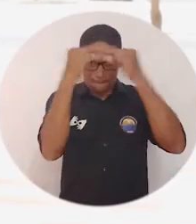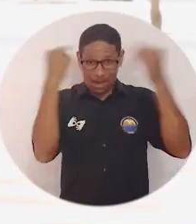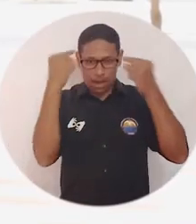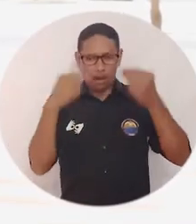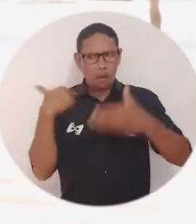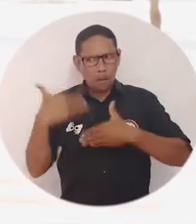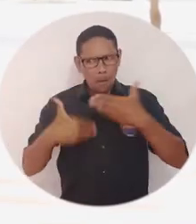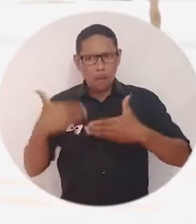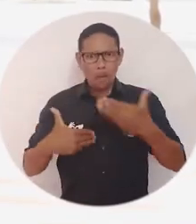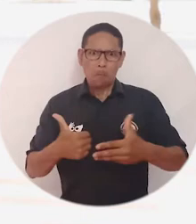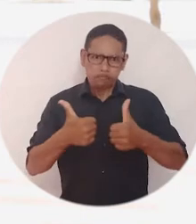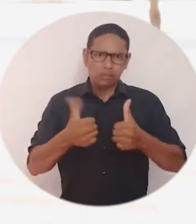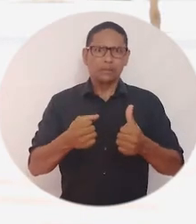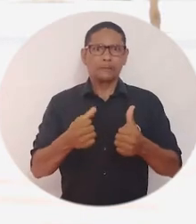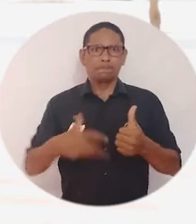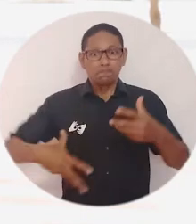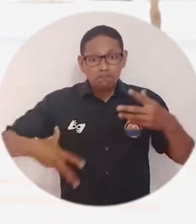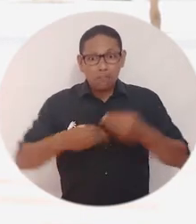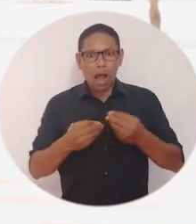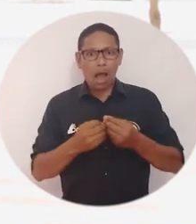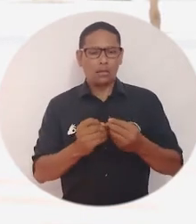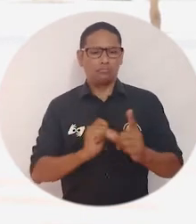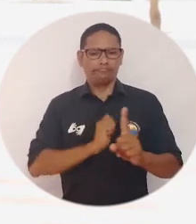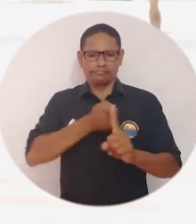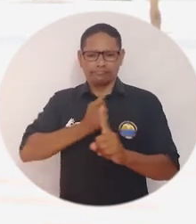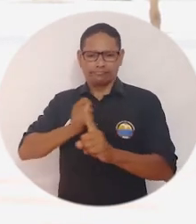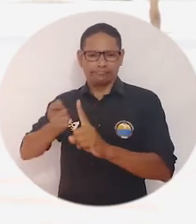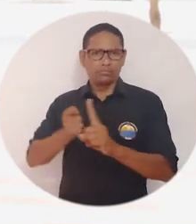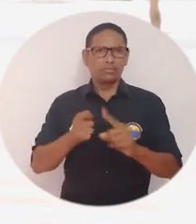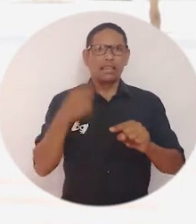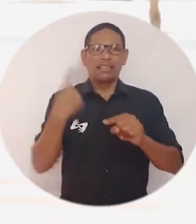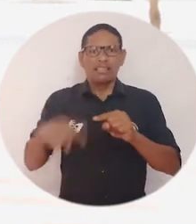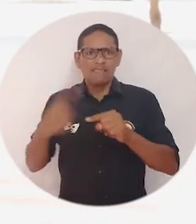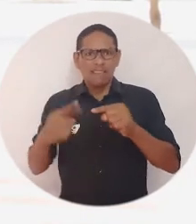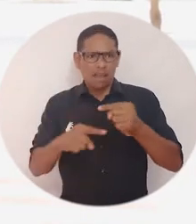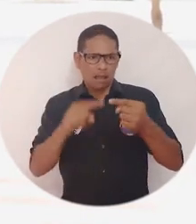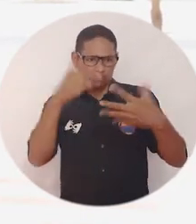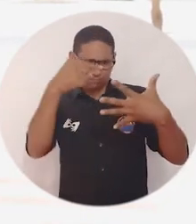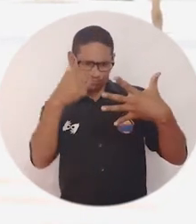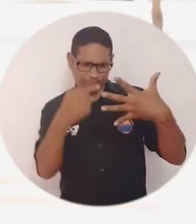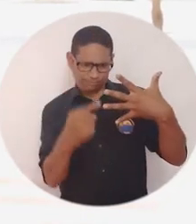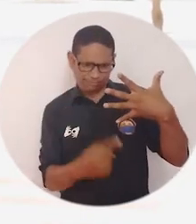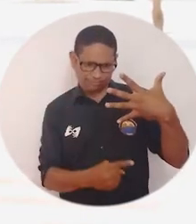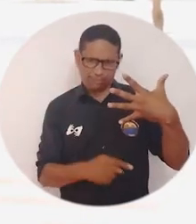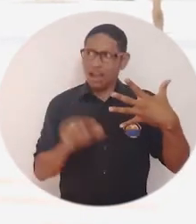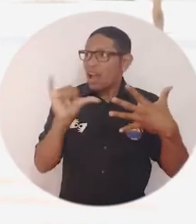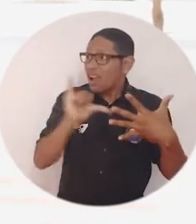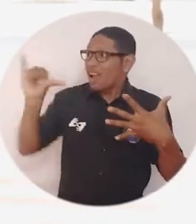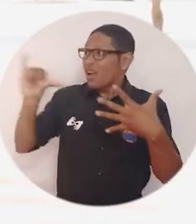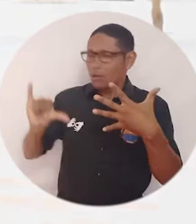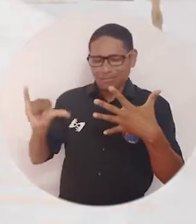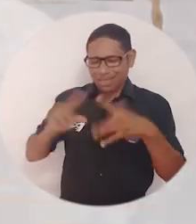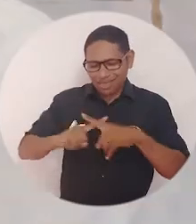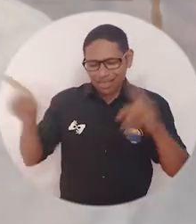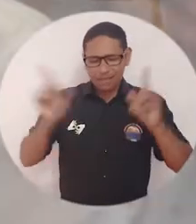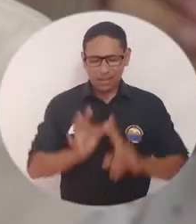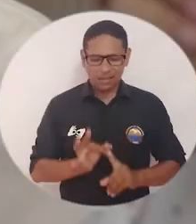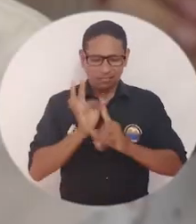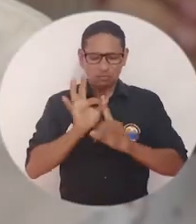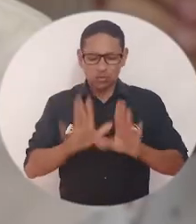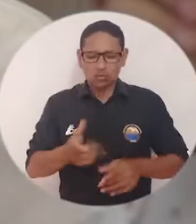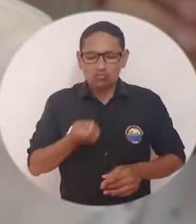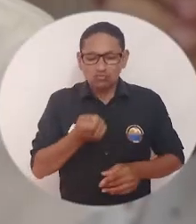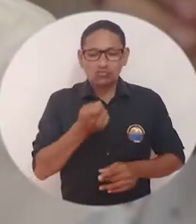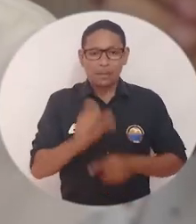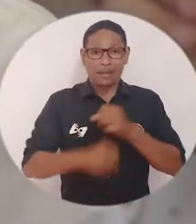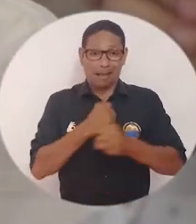algunas metas, pero también designar para cada propósito cuáles son esos factores diferenciales que nos van a identificar como institución en